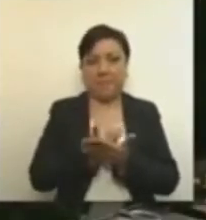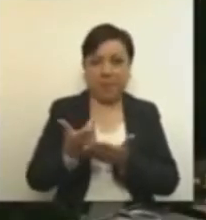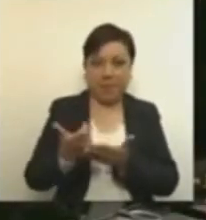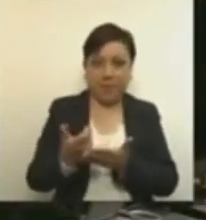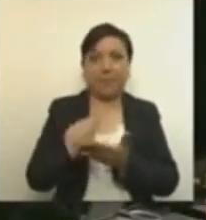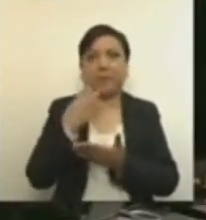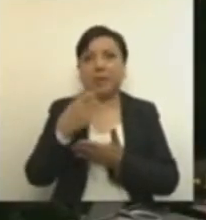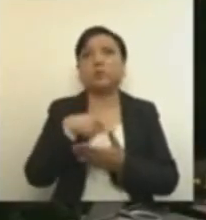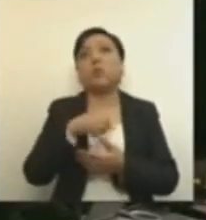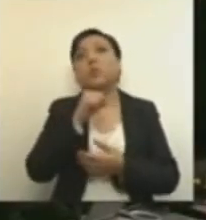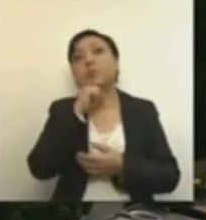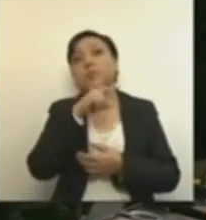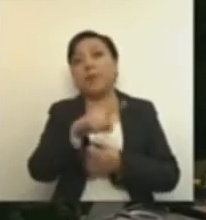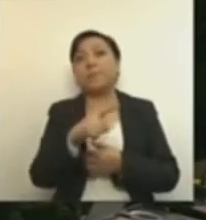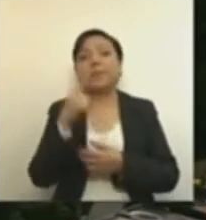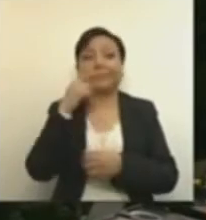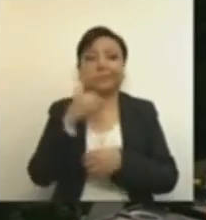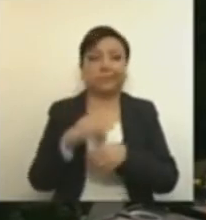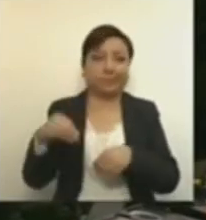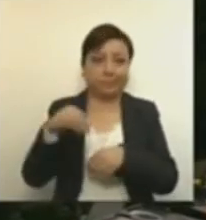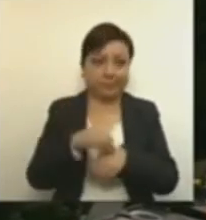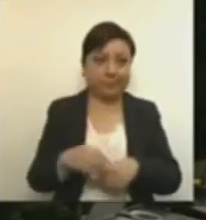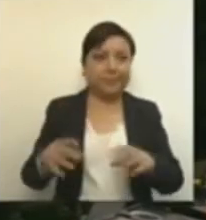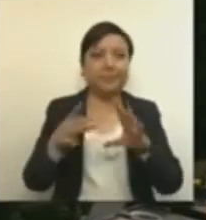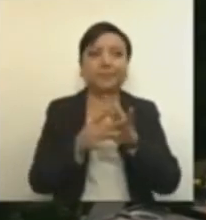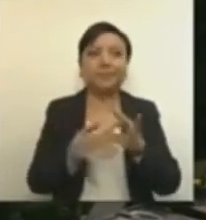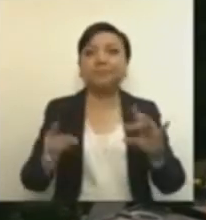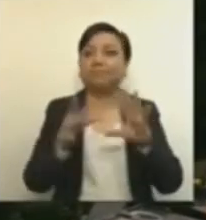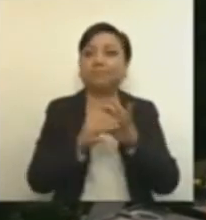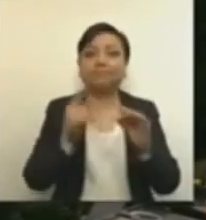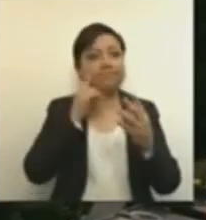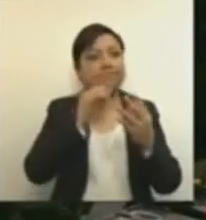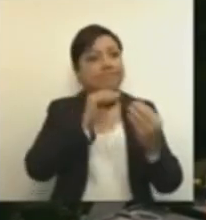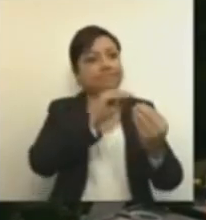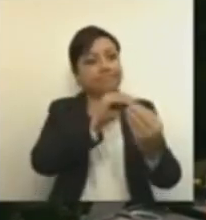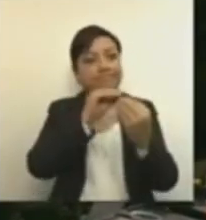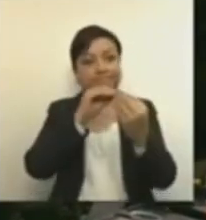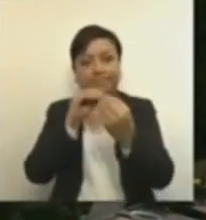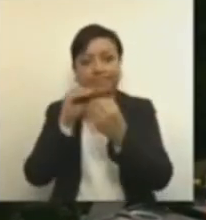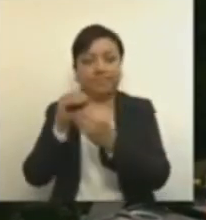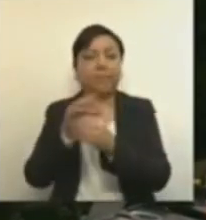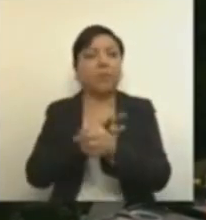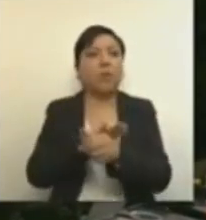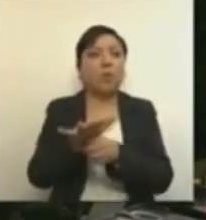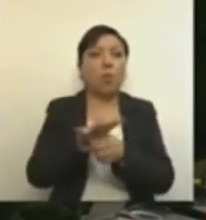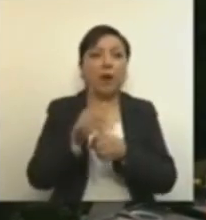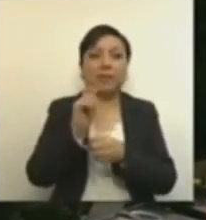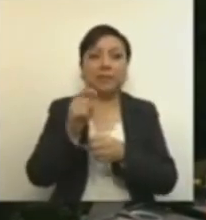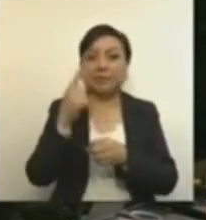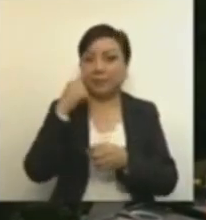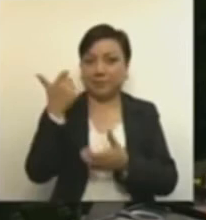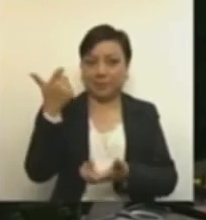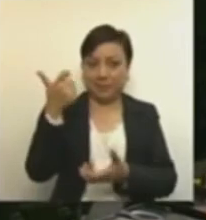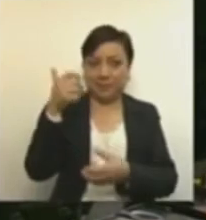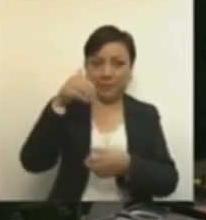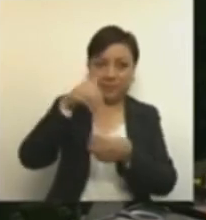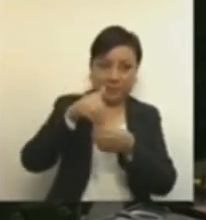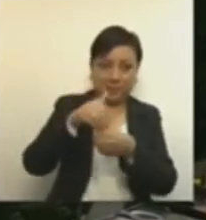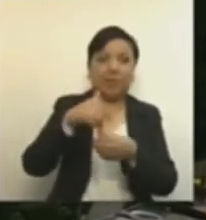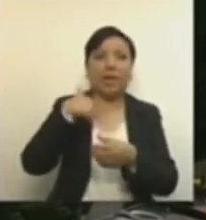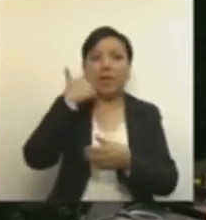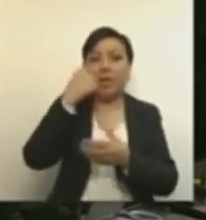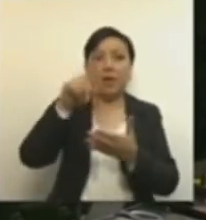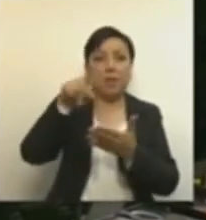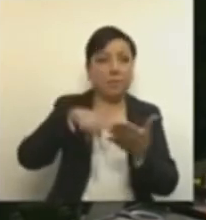Para colmo, y a partir de un alegato que carece de pruebas, se pretende ahora extinguir el fondo. Si existe